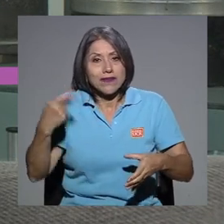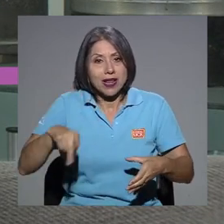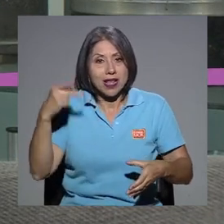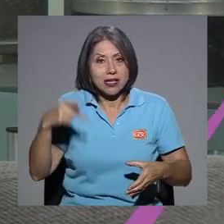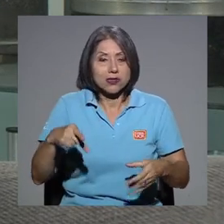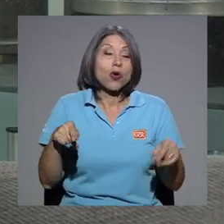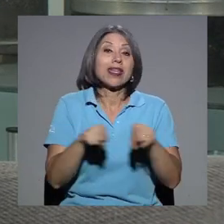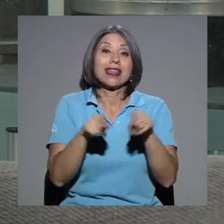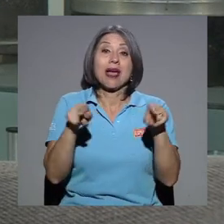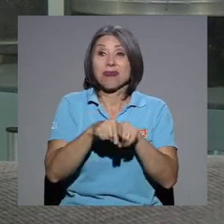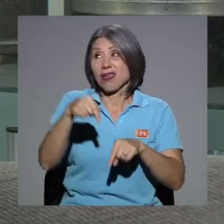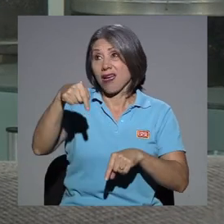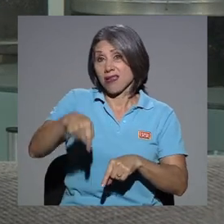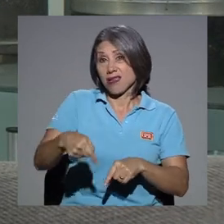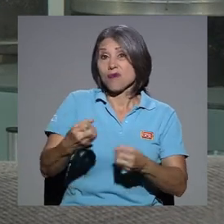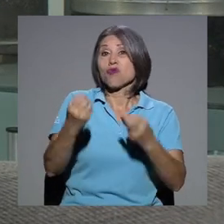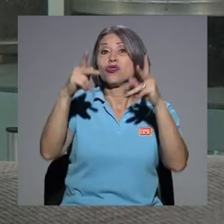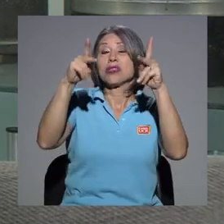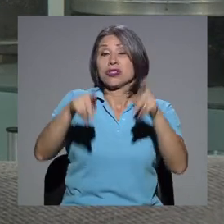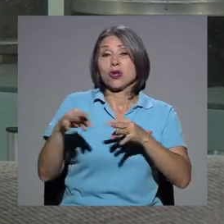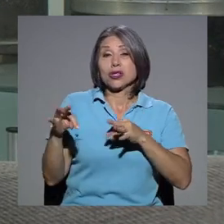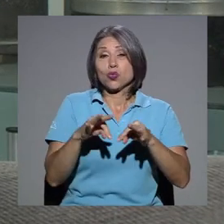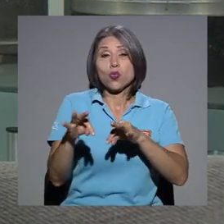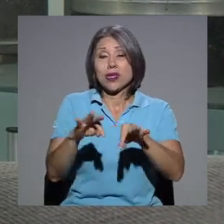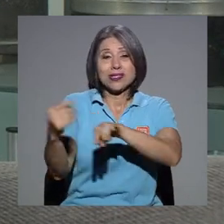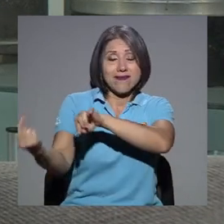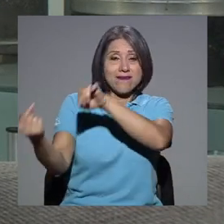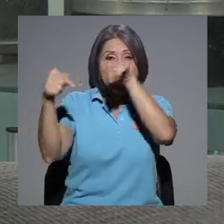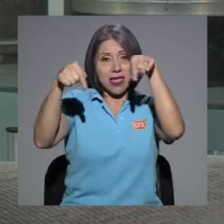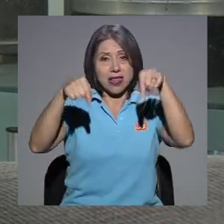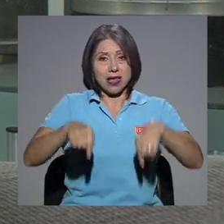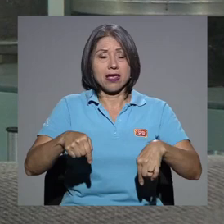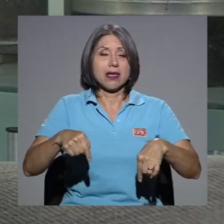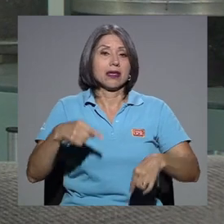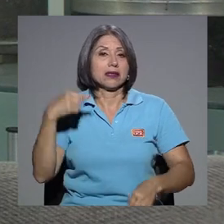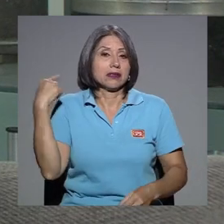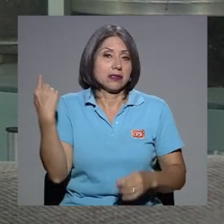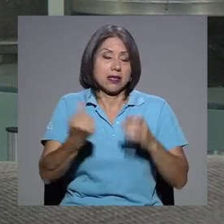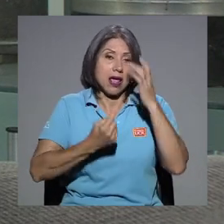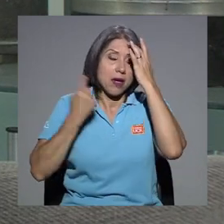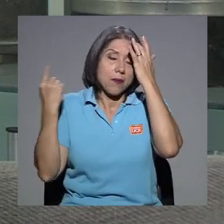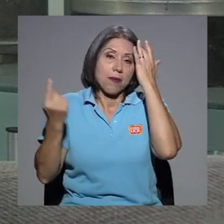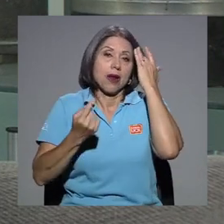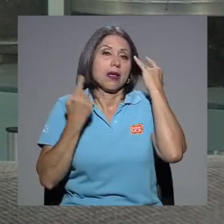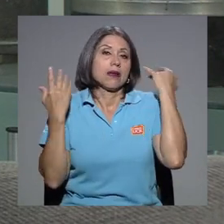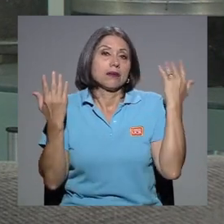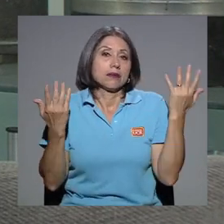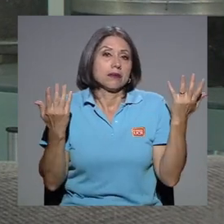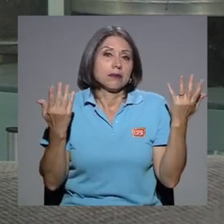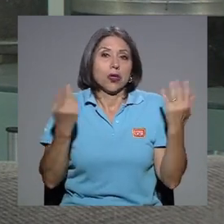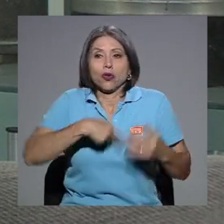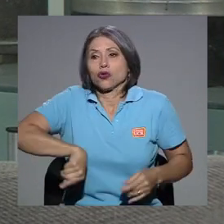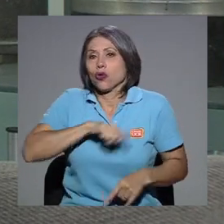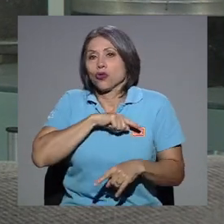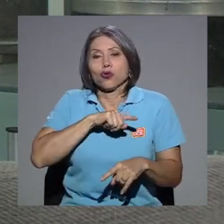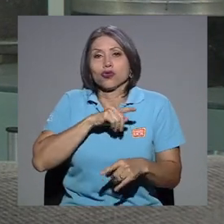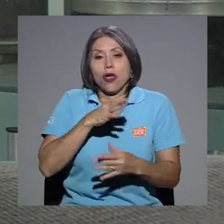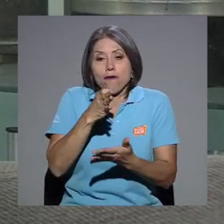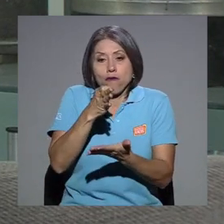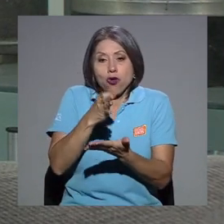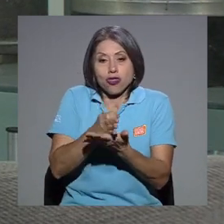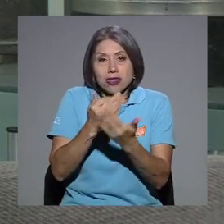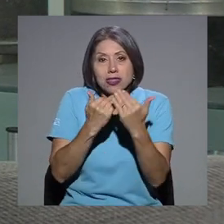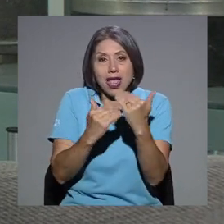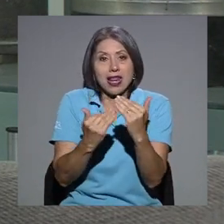migrantes o de turismo, etcétera, etcétera, eso pues siempre la fortaleza de nosotros no se van a cerrar, que se ha mencionado, ¿verdad?, hasta esas